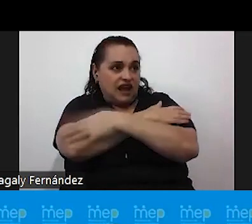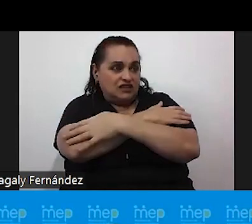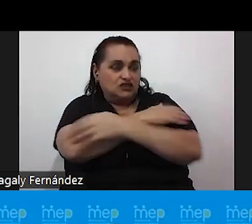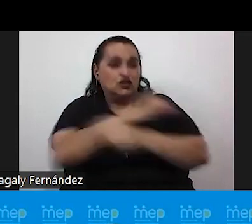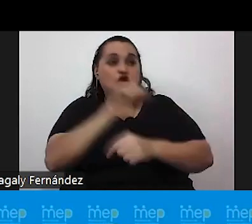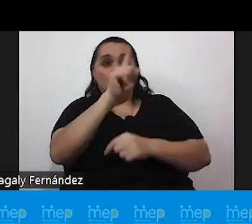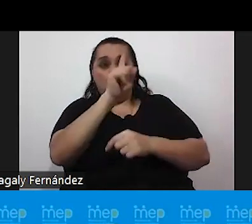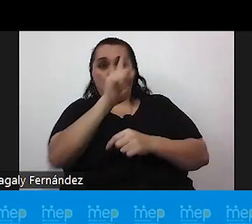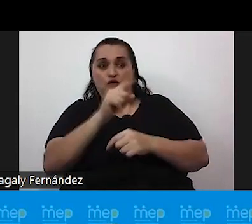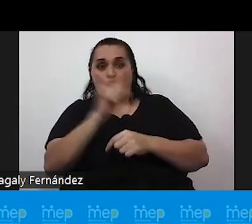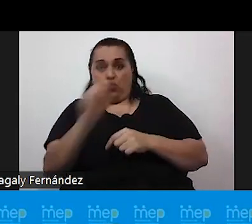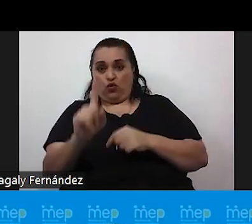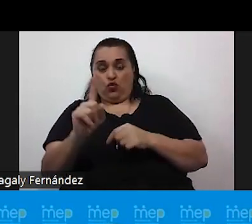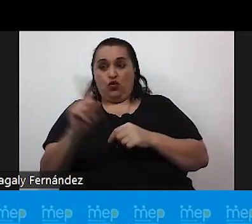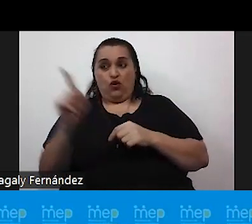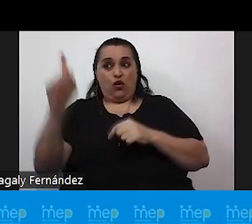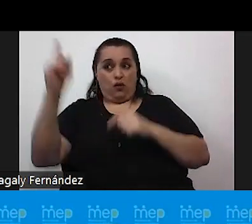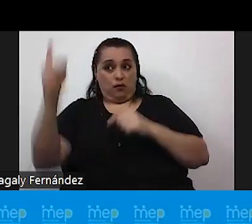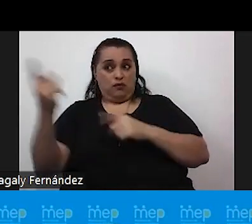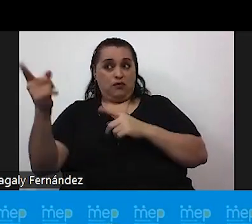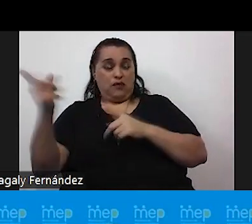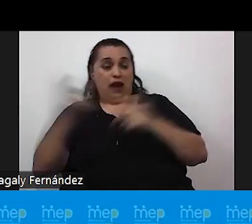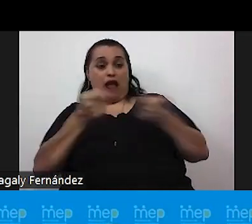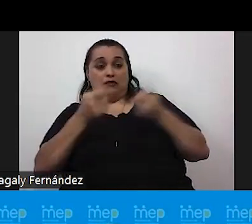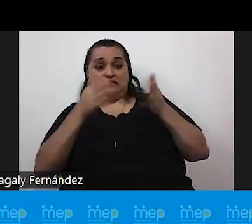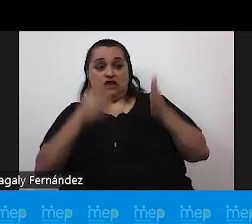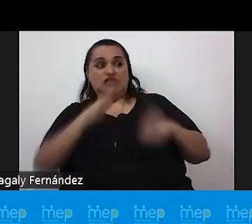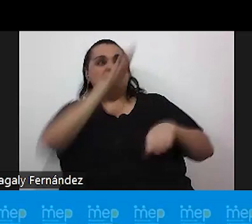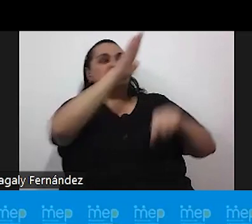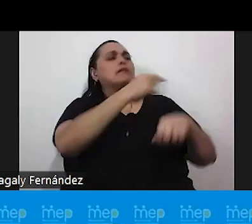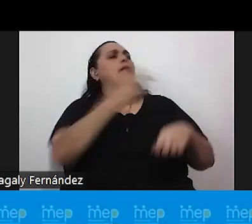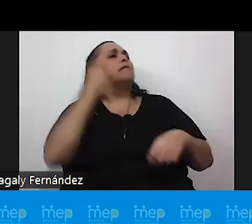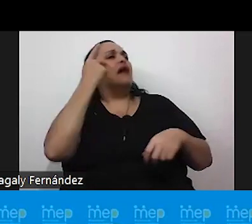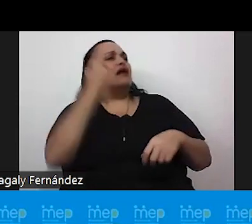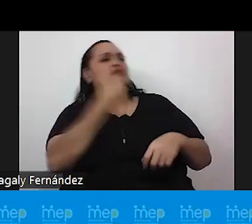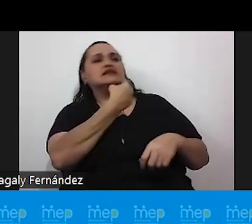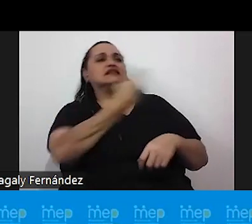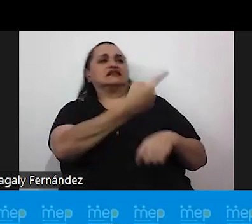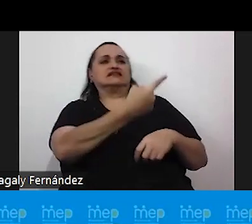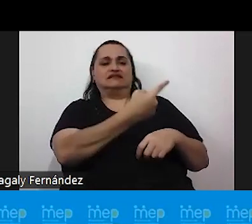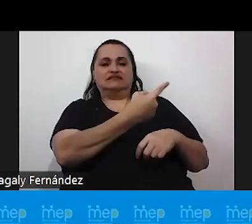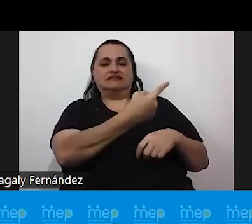de las partes administrativas llama a uno de los encargados legales y tal vez